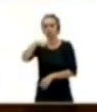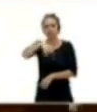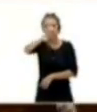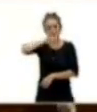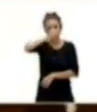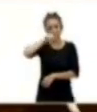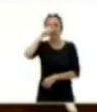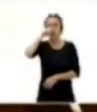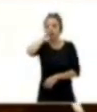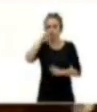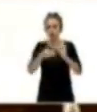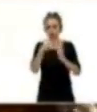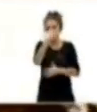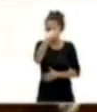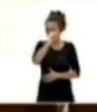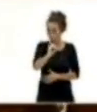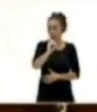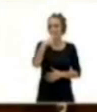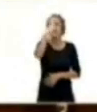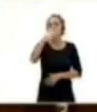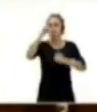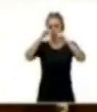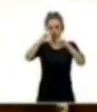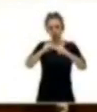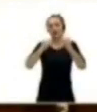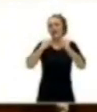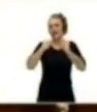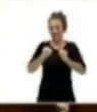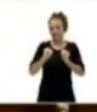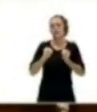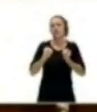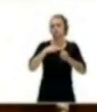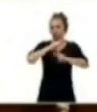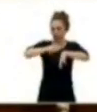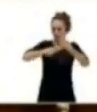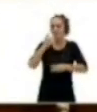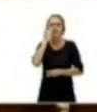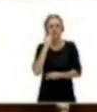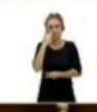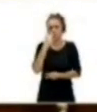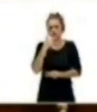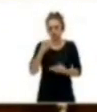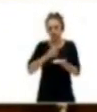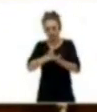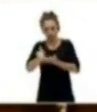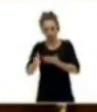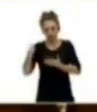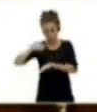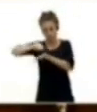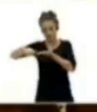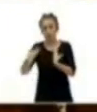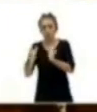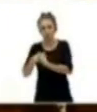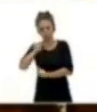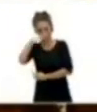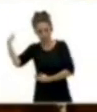sostuviera con energía 100% limpia, 100% alternativa. También había un punto en el que ponía que no se